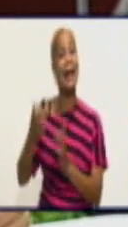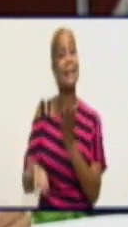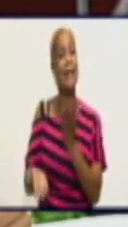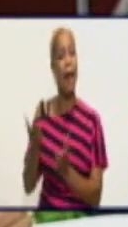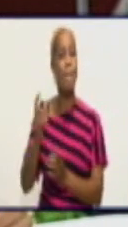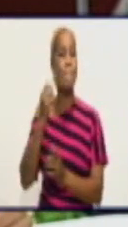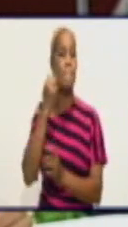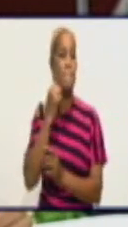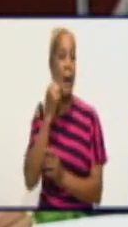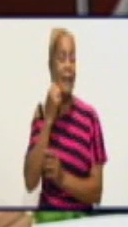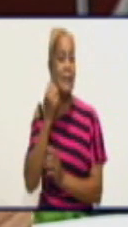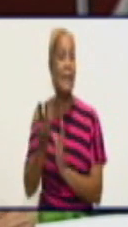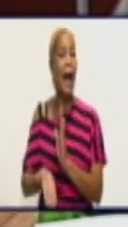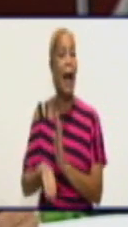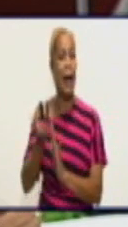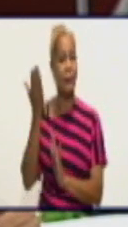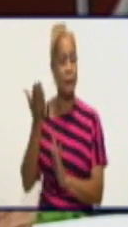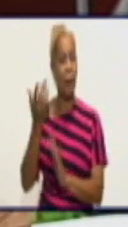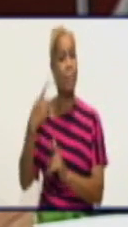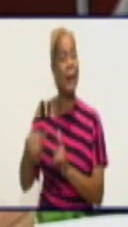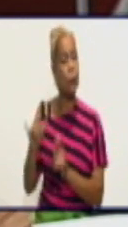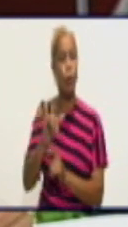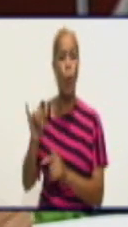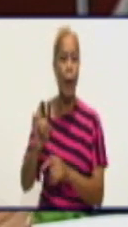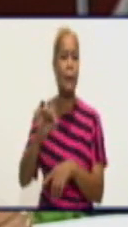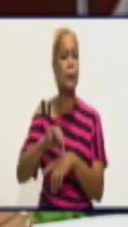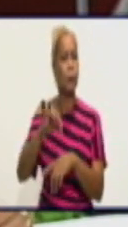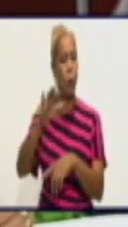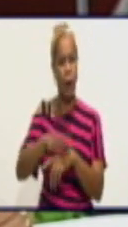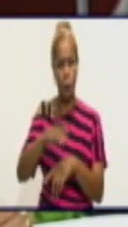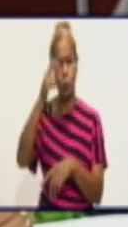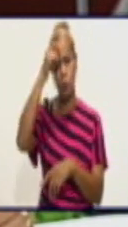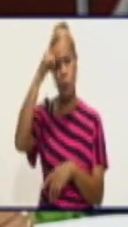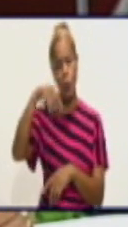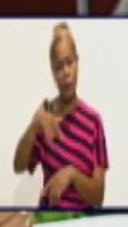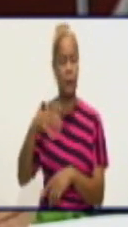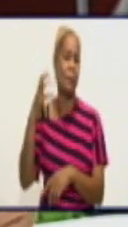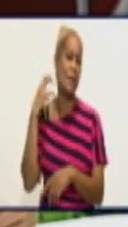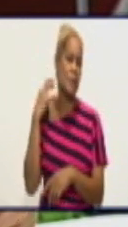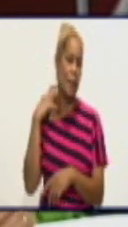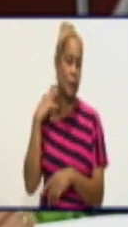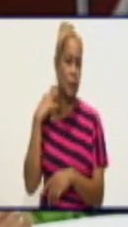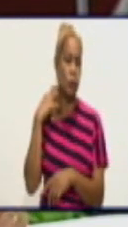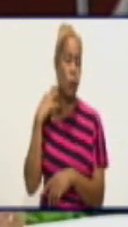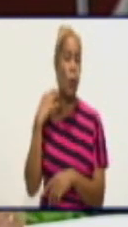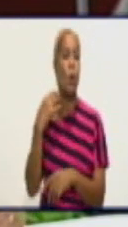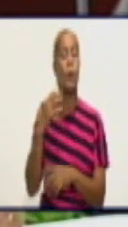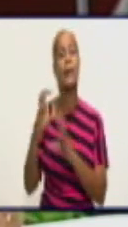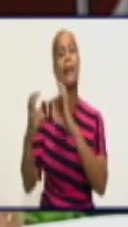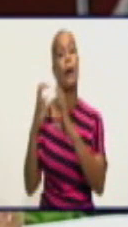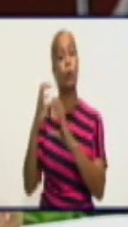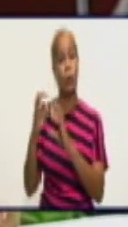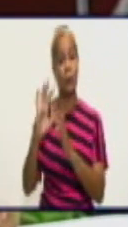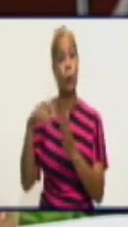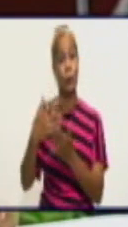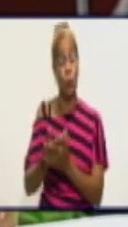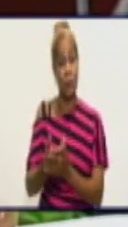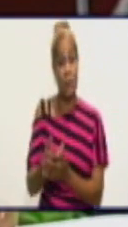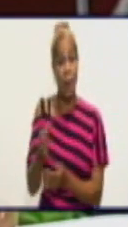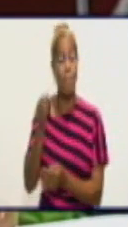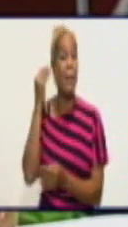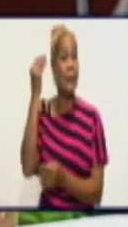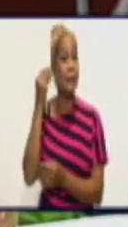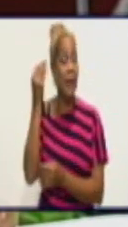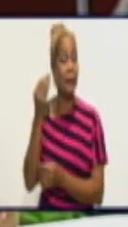pero le siguen a Bayamo territorios como Cautocristo, Guisas, Iguaní, Río Cautos. Estamos hablando de que Cautocristo es un